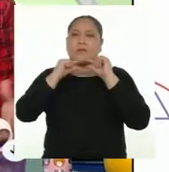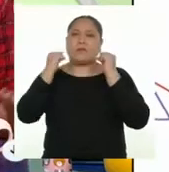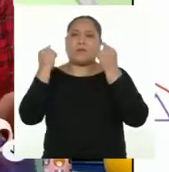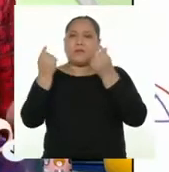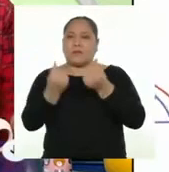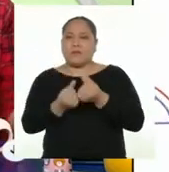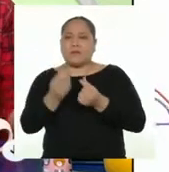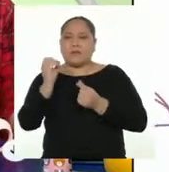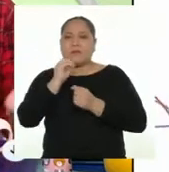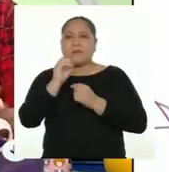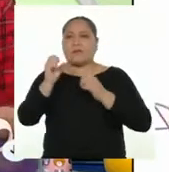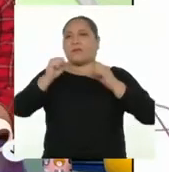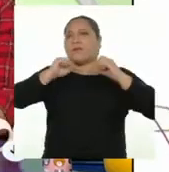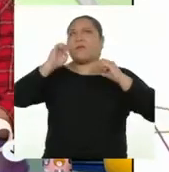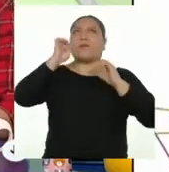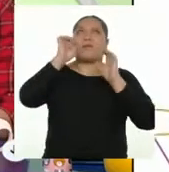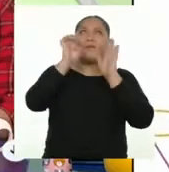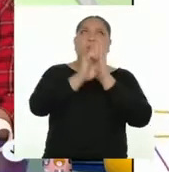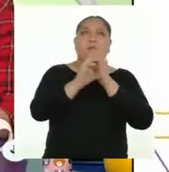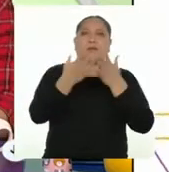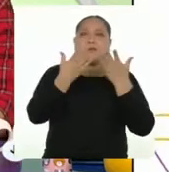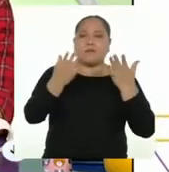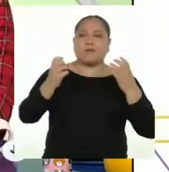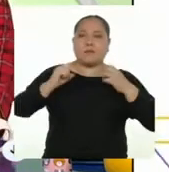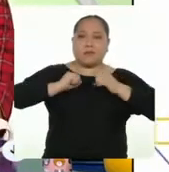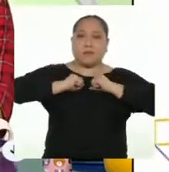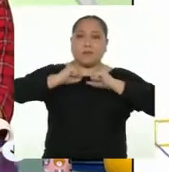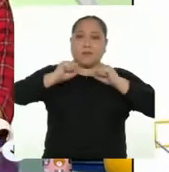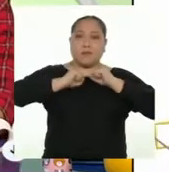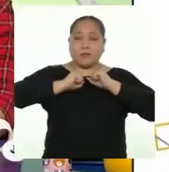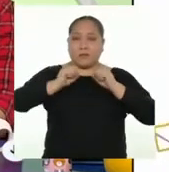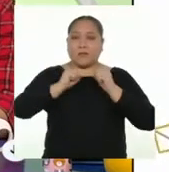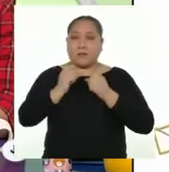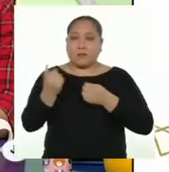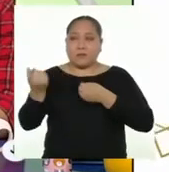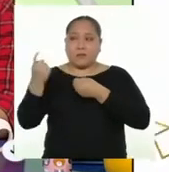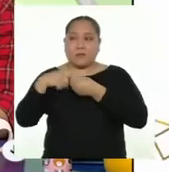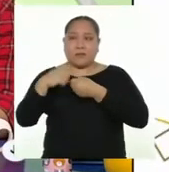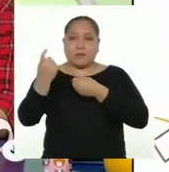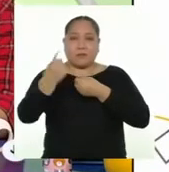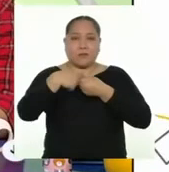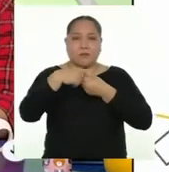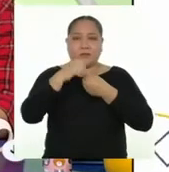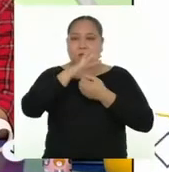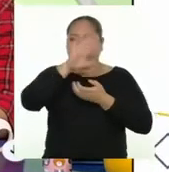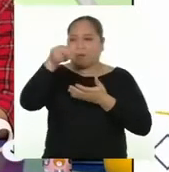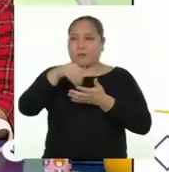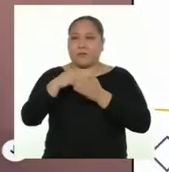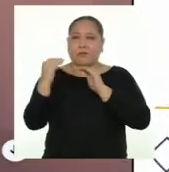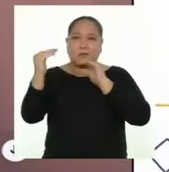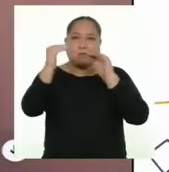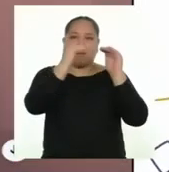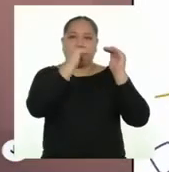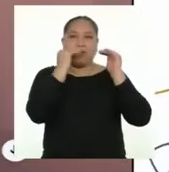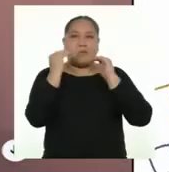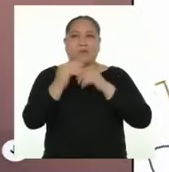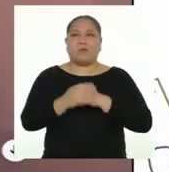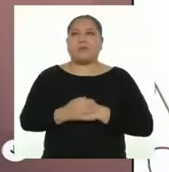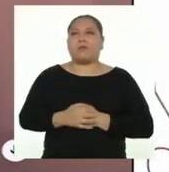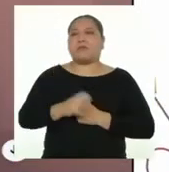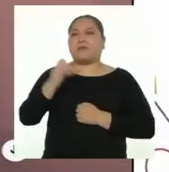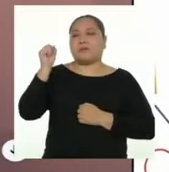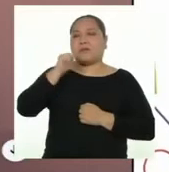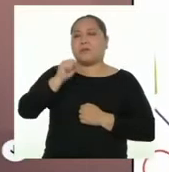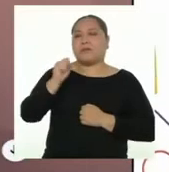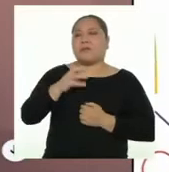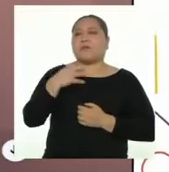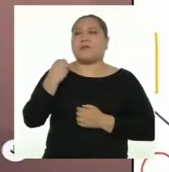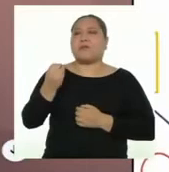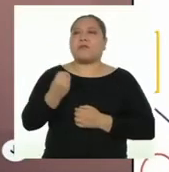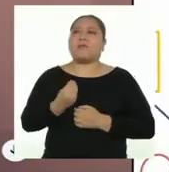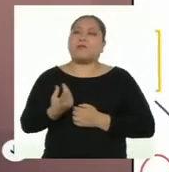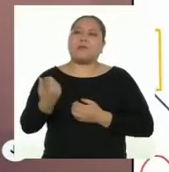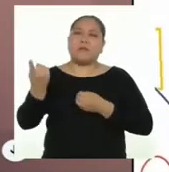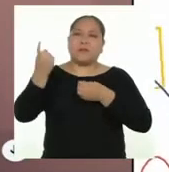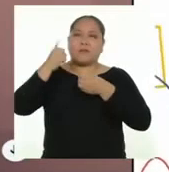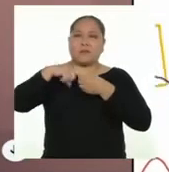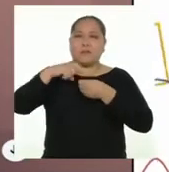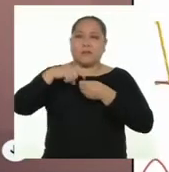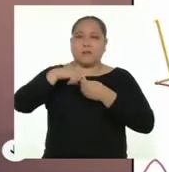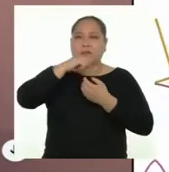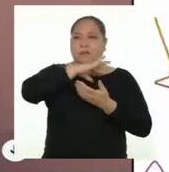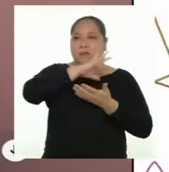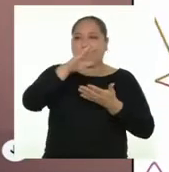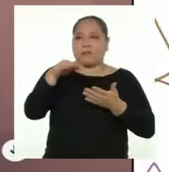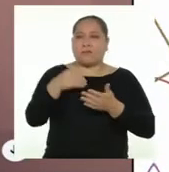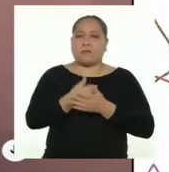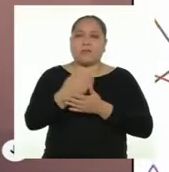colectivas, como el deporte, cambian cuando hay participación de todas y todos por igual? Sí, porque al participar